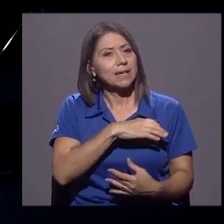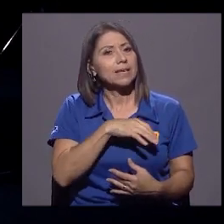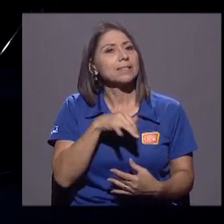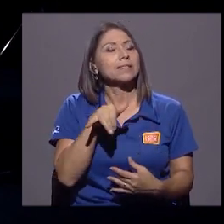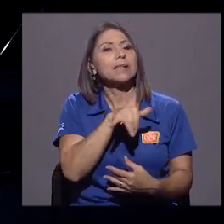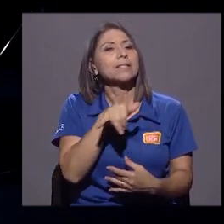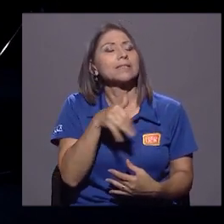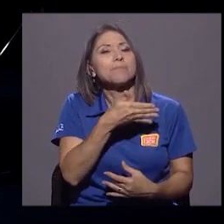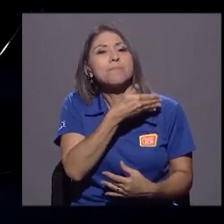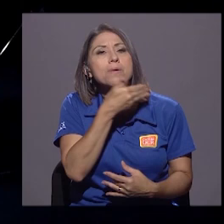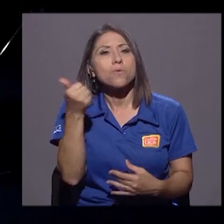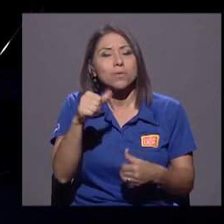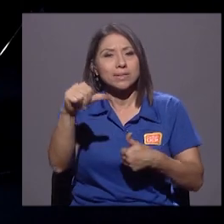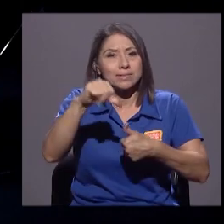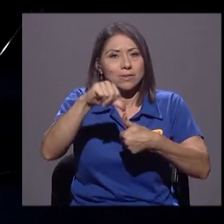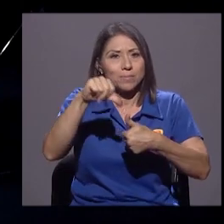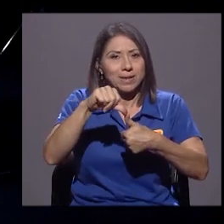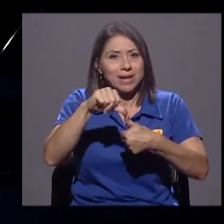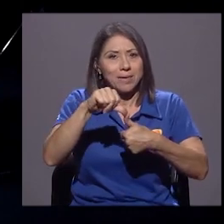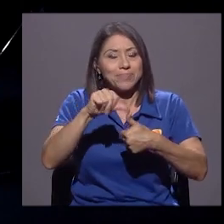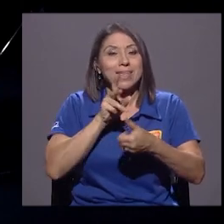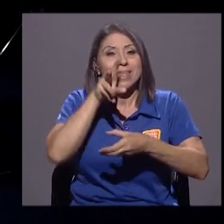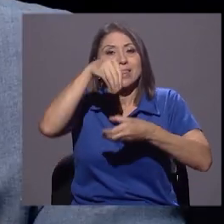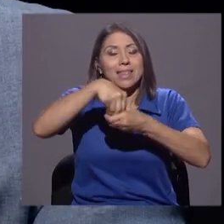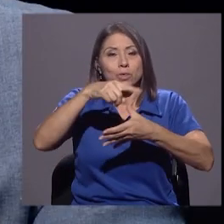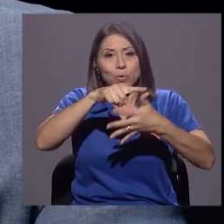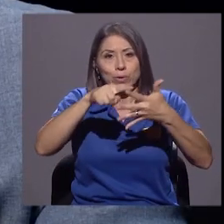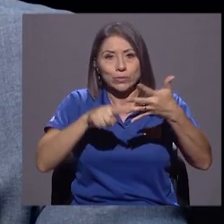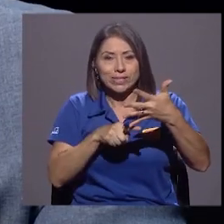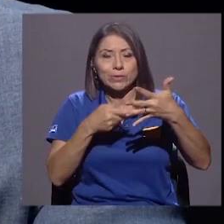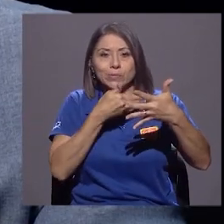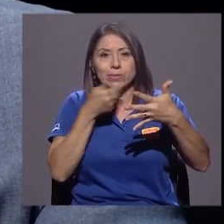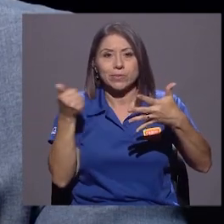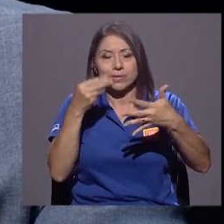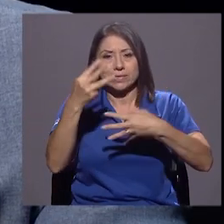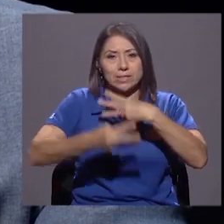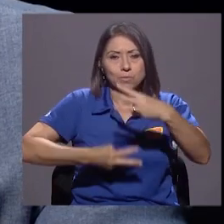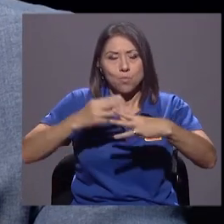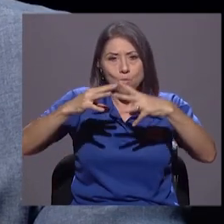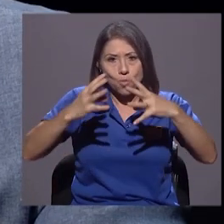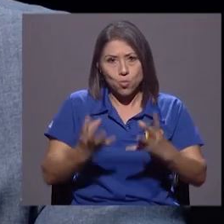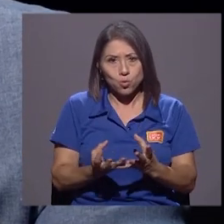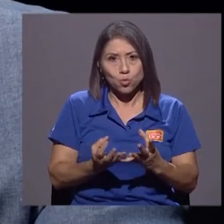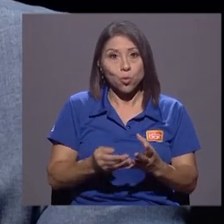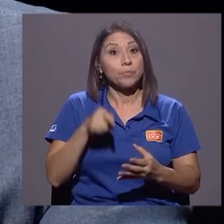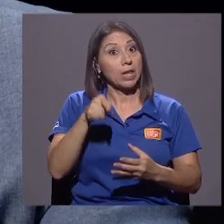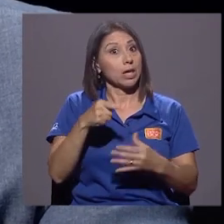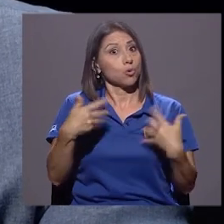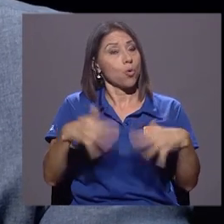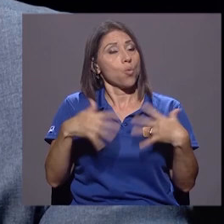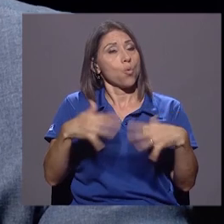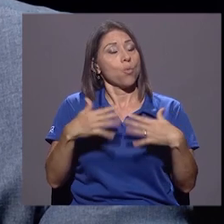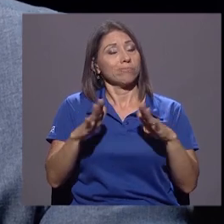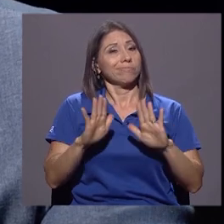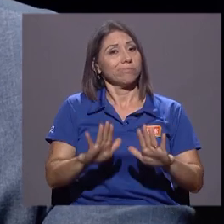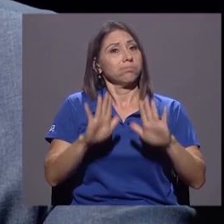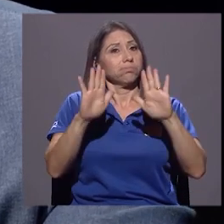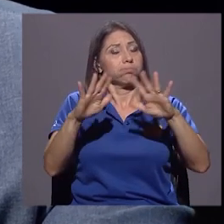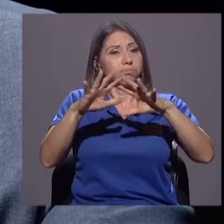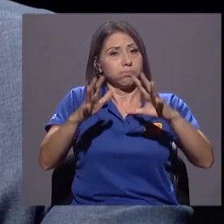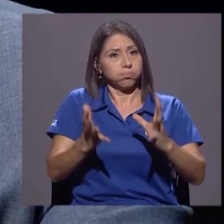de los cinco mejores del mundo. Eso de por sí da una gran señal a nivel mundial, pero si uno se pone a hilar,